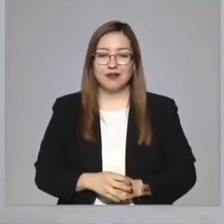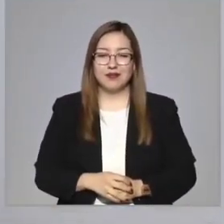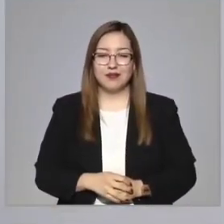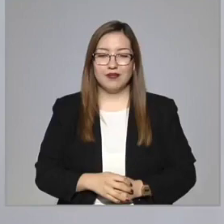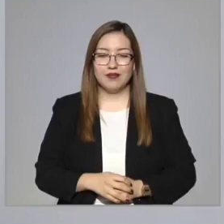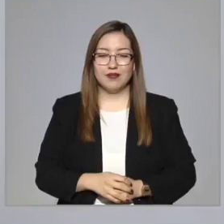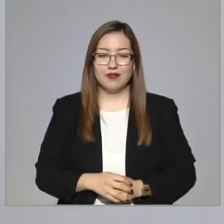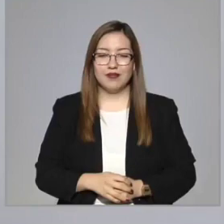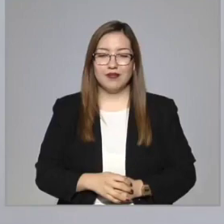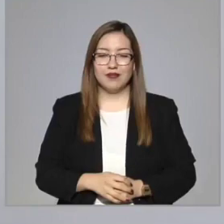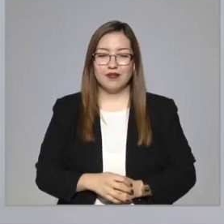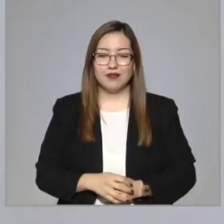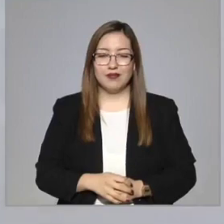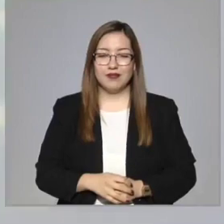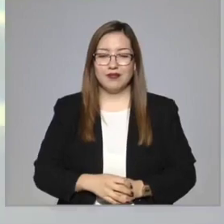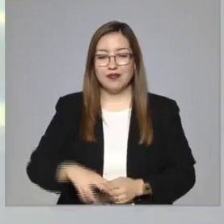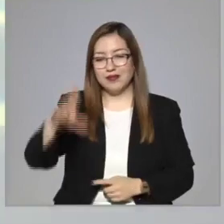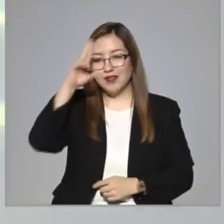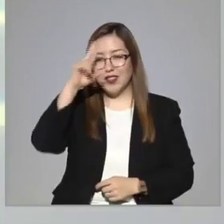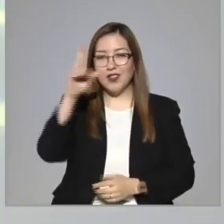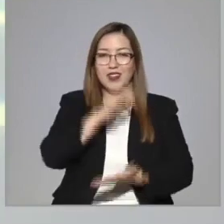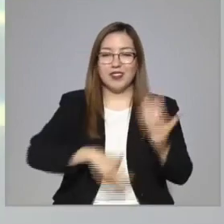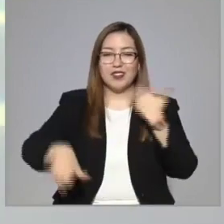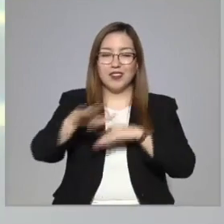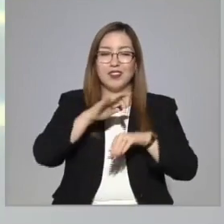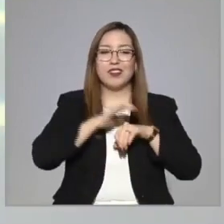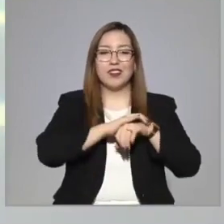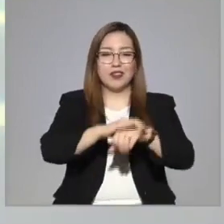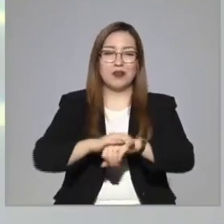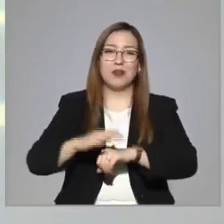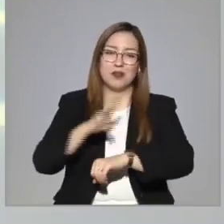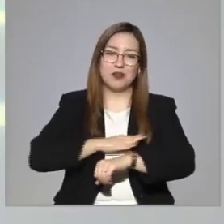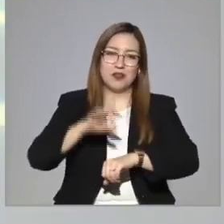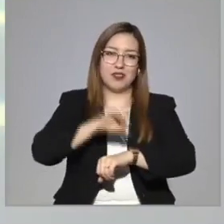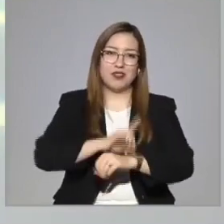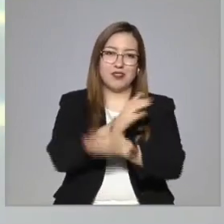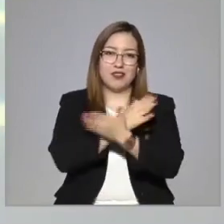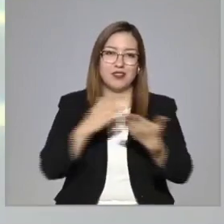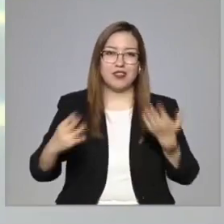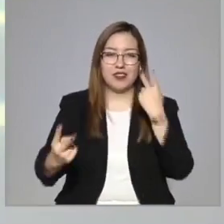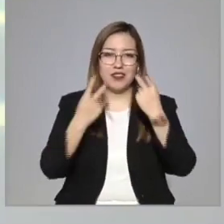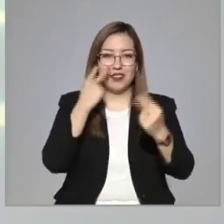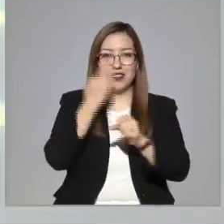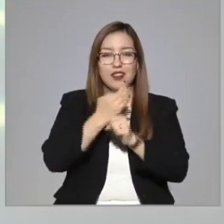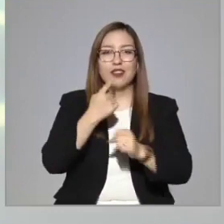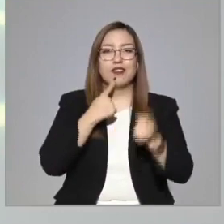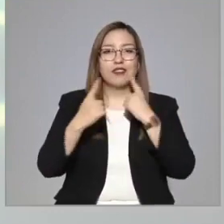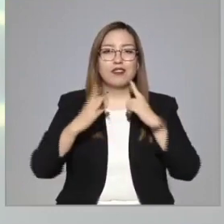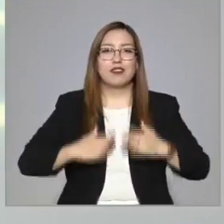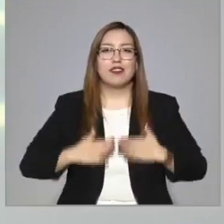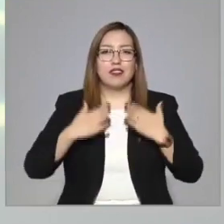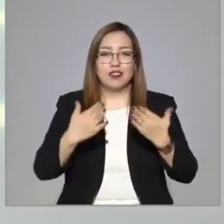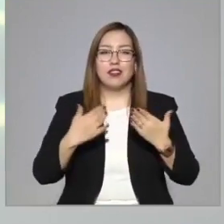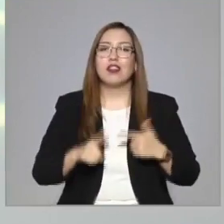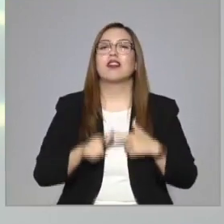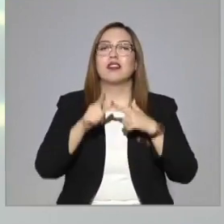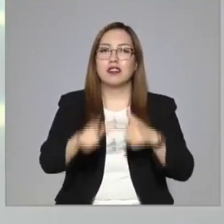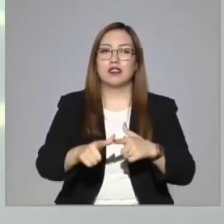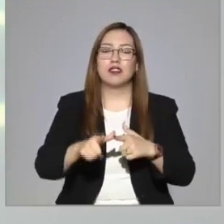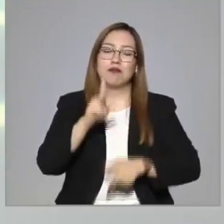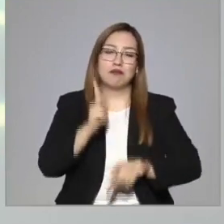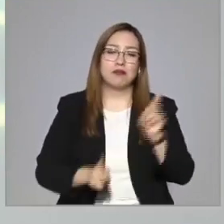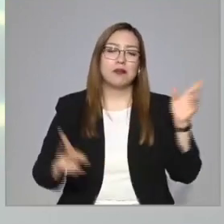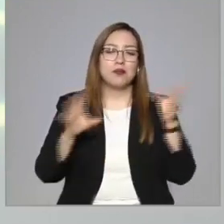Hola, ¿qué tal? Lupita, Diana Laura, amigos y amigas que nos siguen aquí en Diálogos en Confianza. Pues vamos a seguir con este